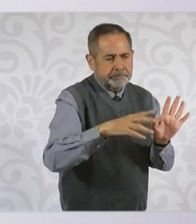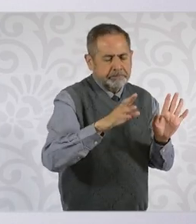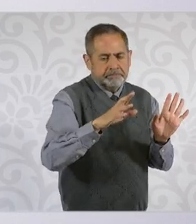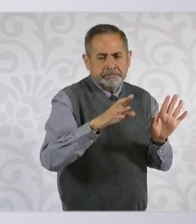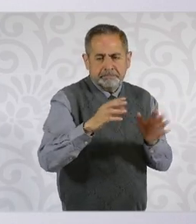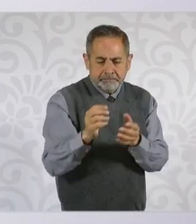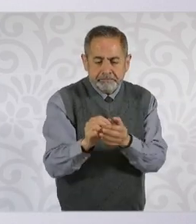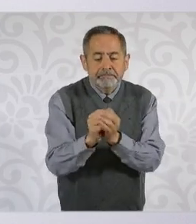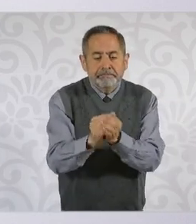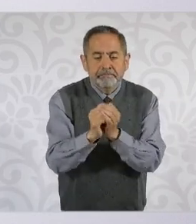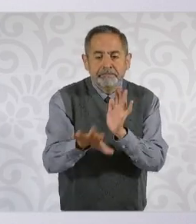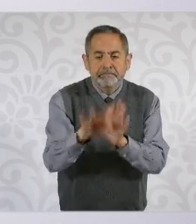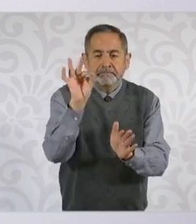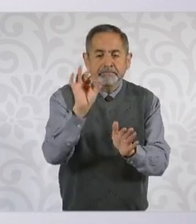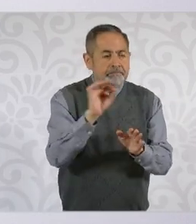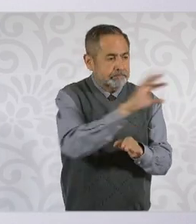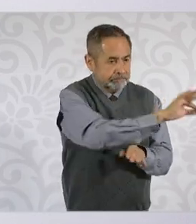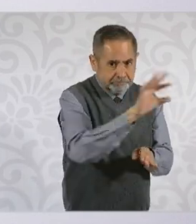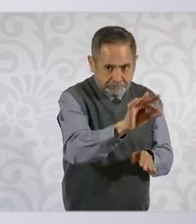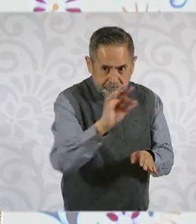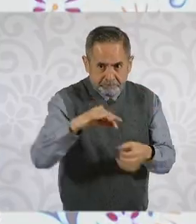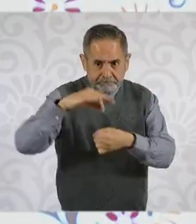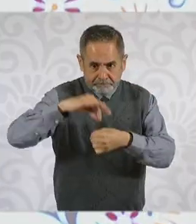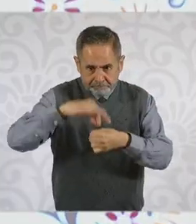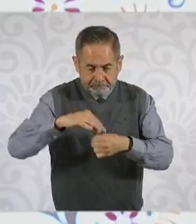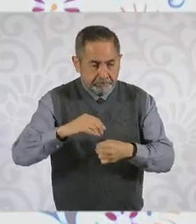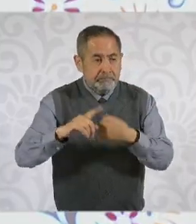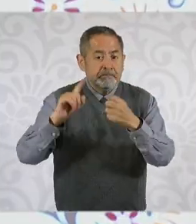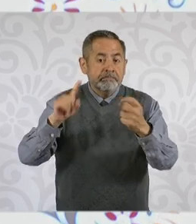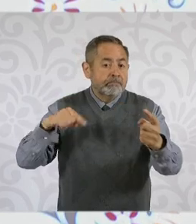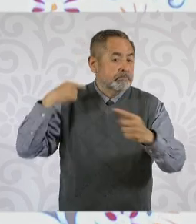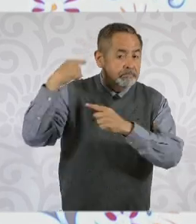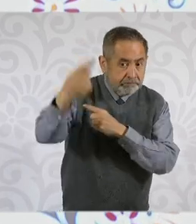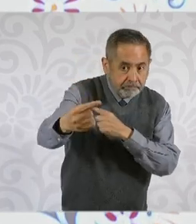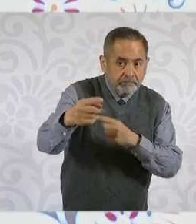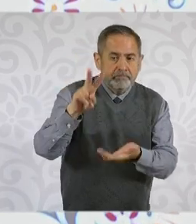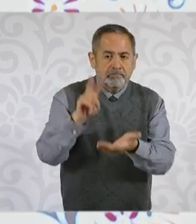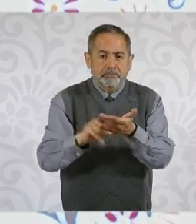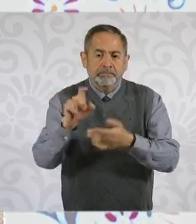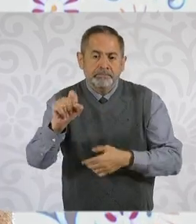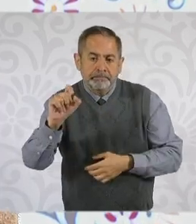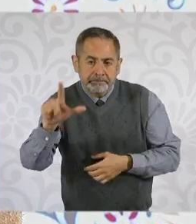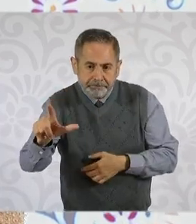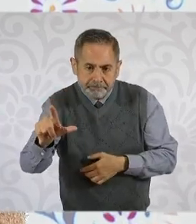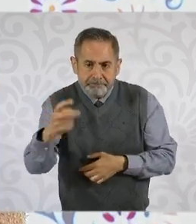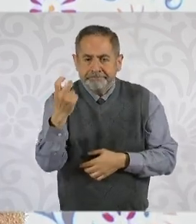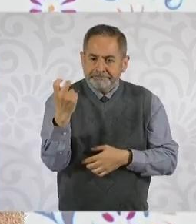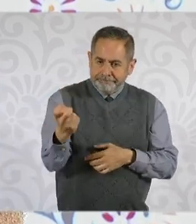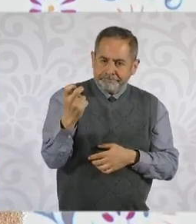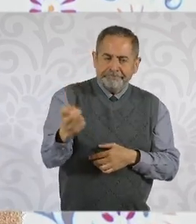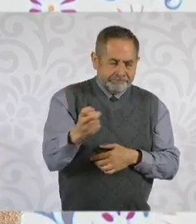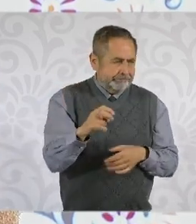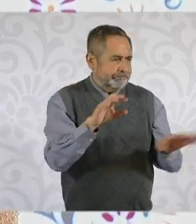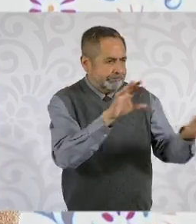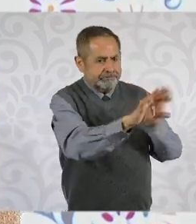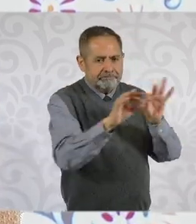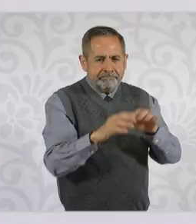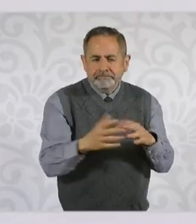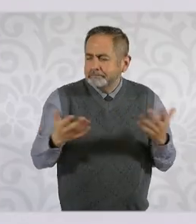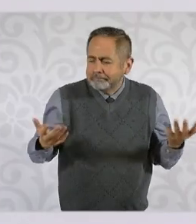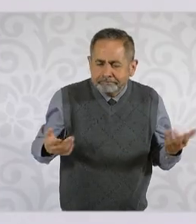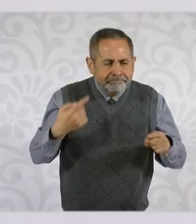elegidos, y la otra parte en el 2027. ¿Cuáles son los